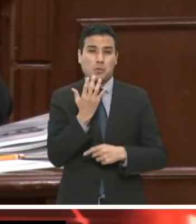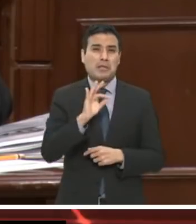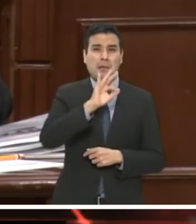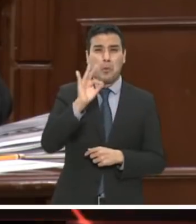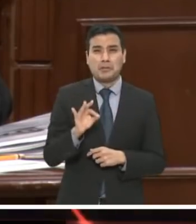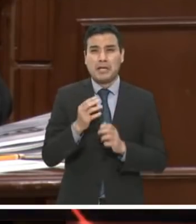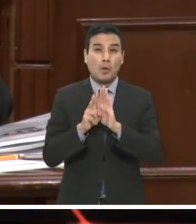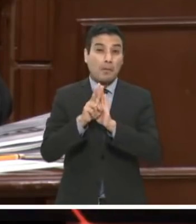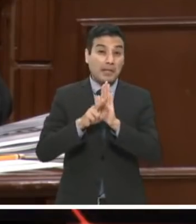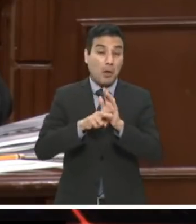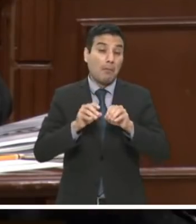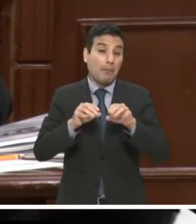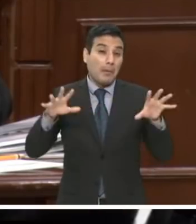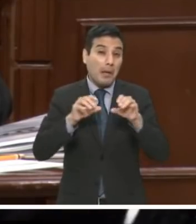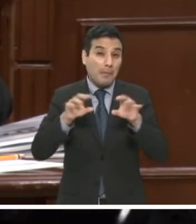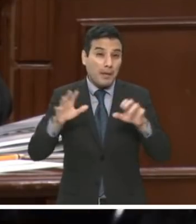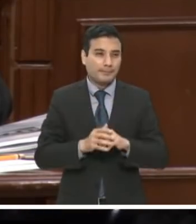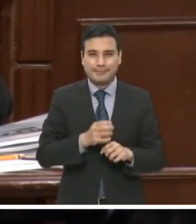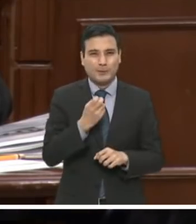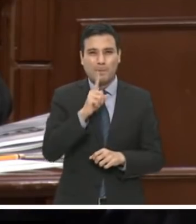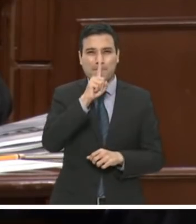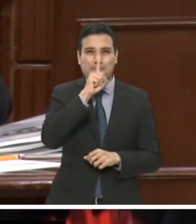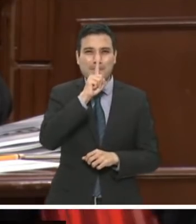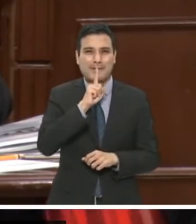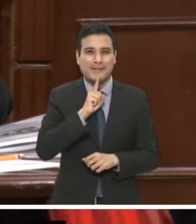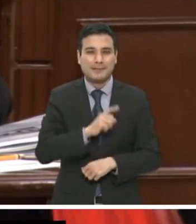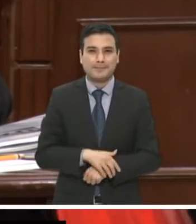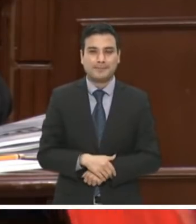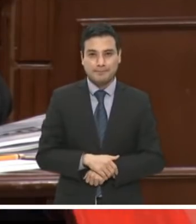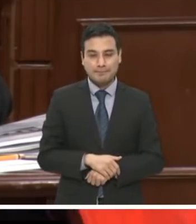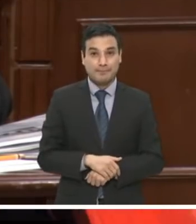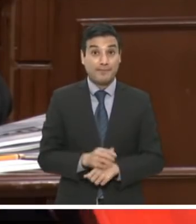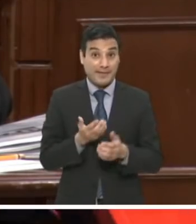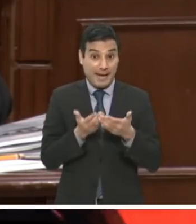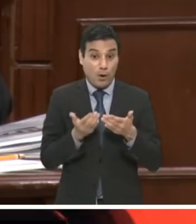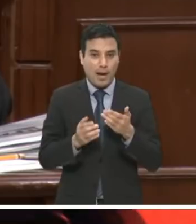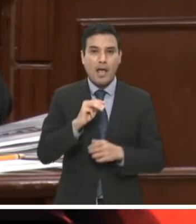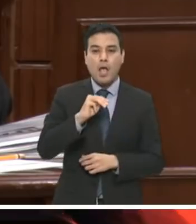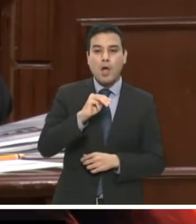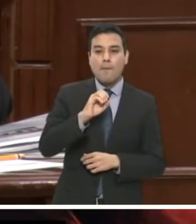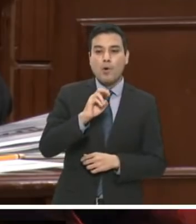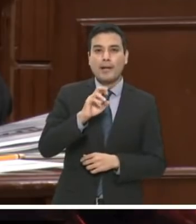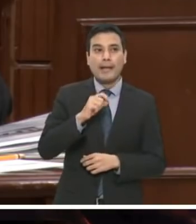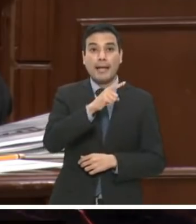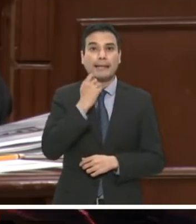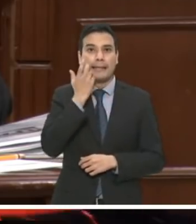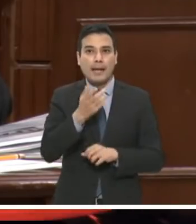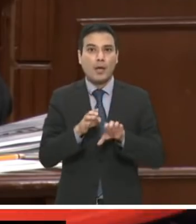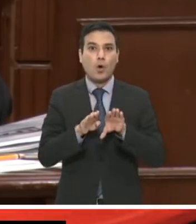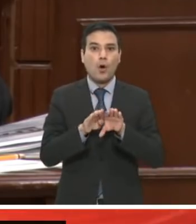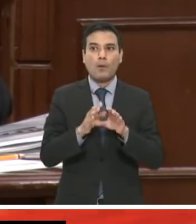de radio y televisión. Ante esto, hoy el partido de Morena quiere lavarse la cara entregando